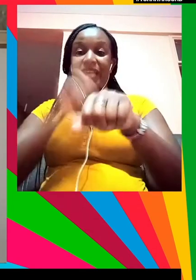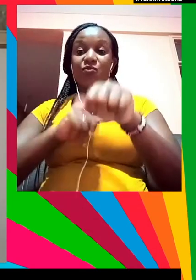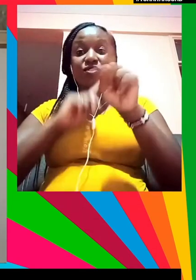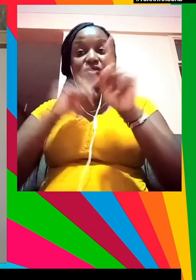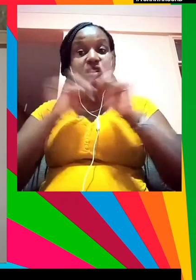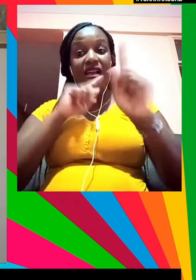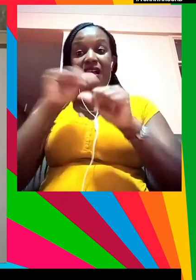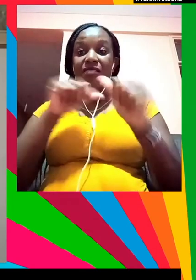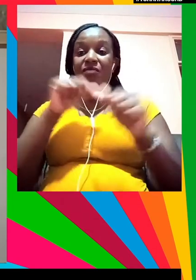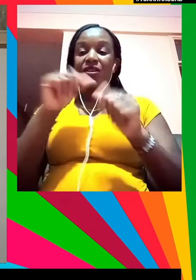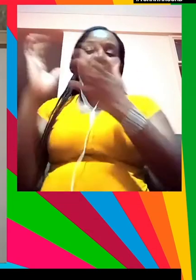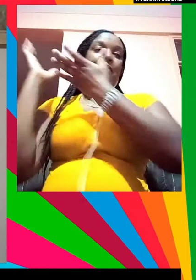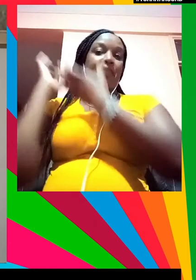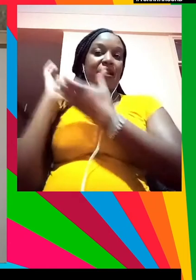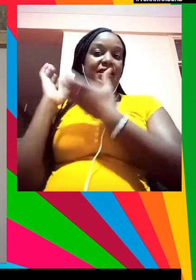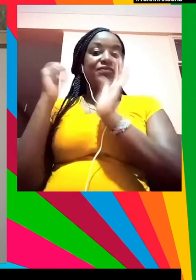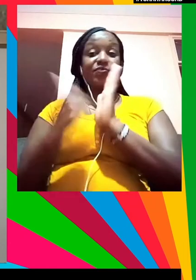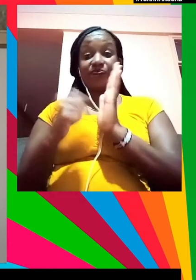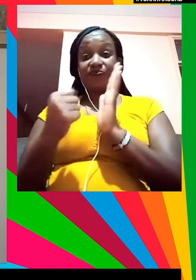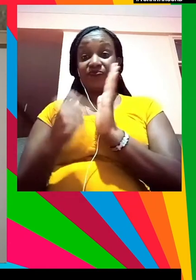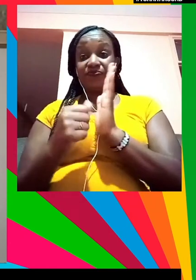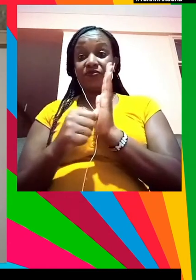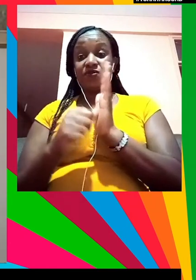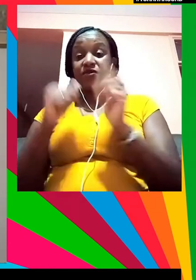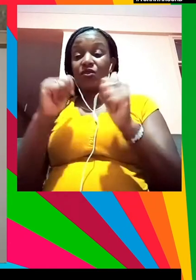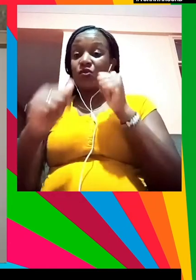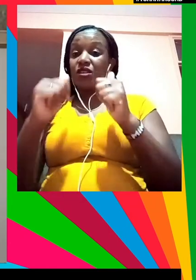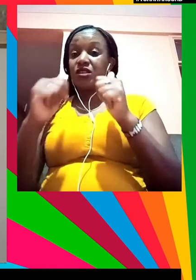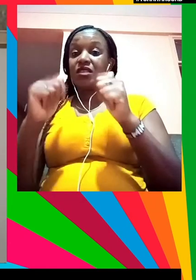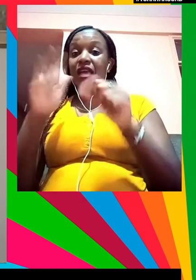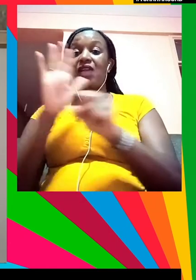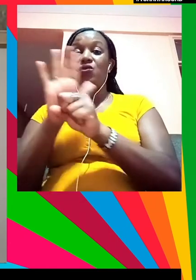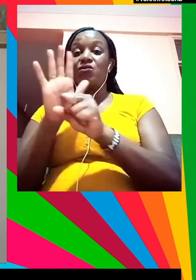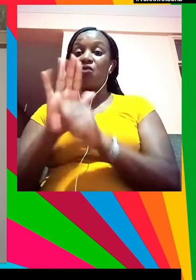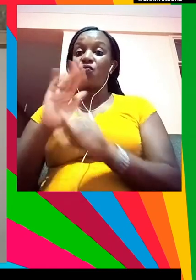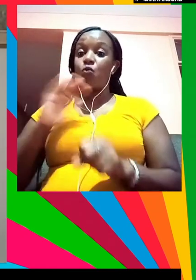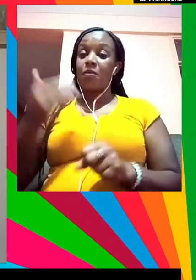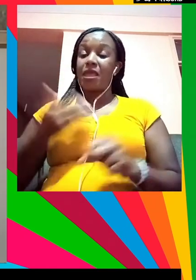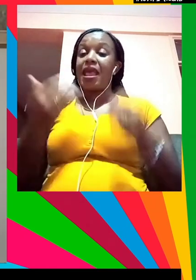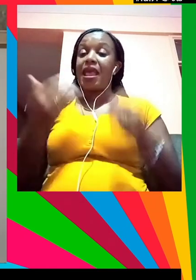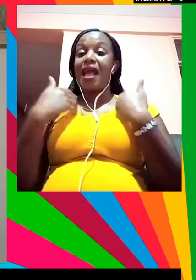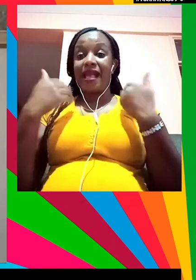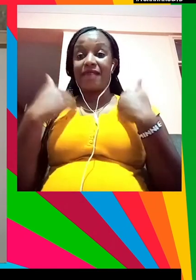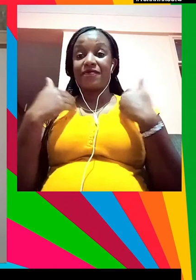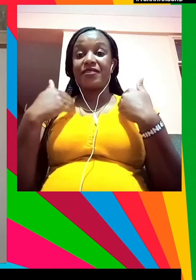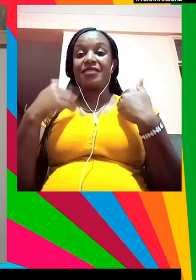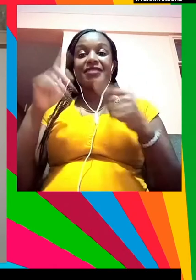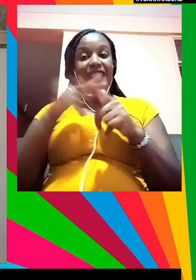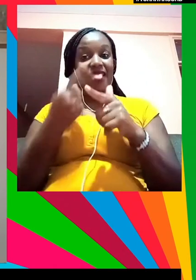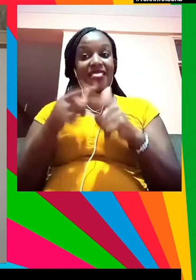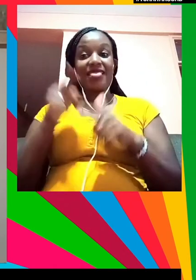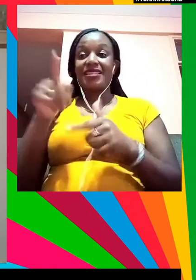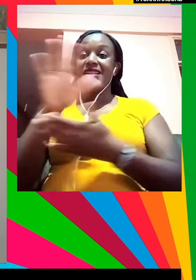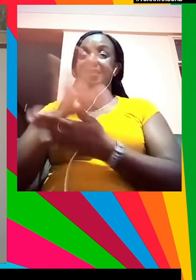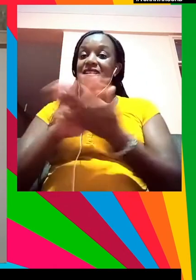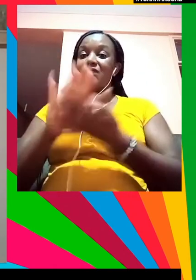y de la carga de los cuidados que muchas mujeres tienen. Y este es un área en el que